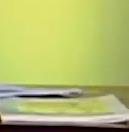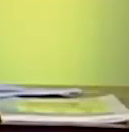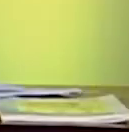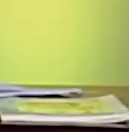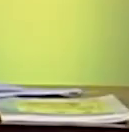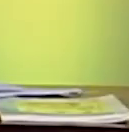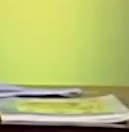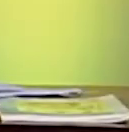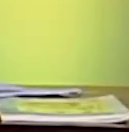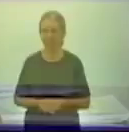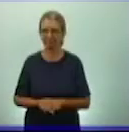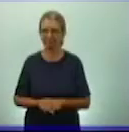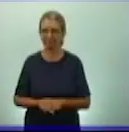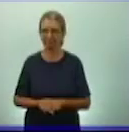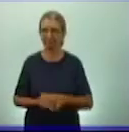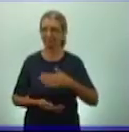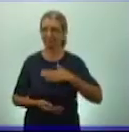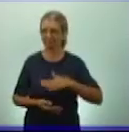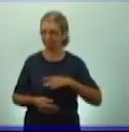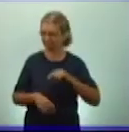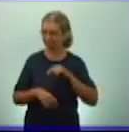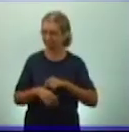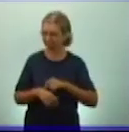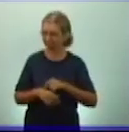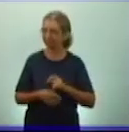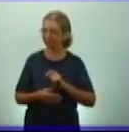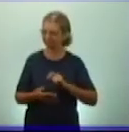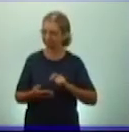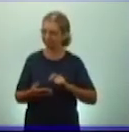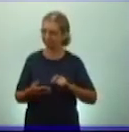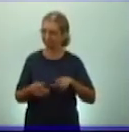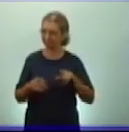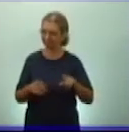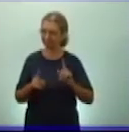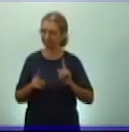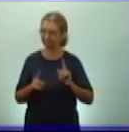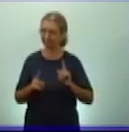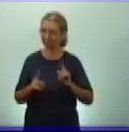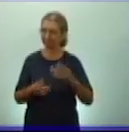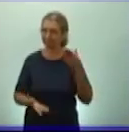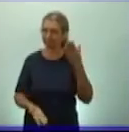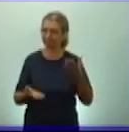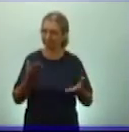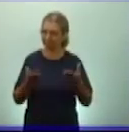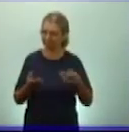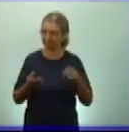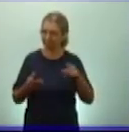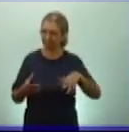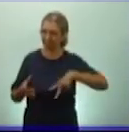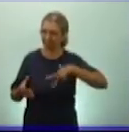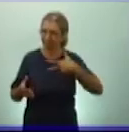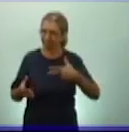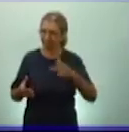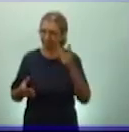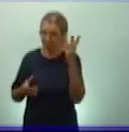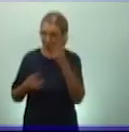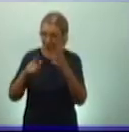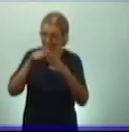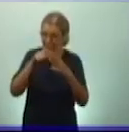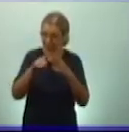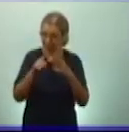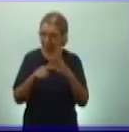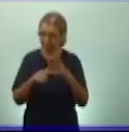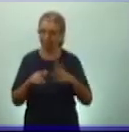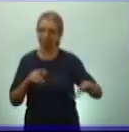Espero, muchachos, que hayan tenido tiempo de tomar esta actividad. Fíjense que la idea es que ustedes comparen un poco estas civilizaciones en cuanto al escenario